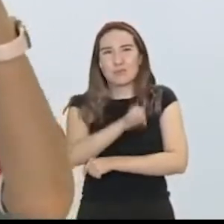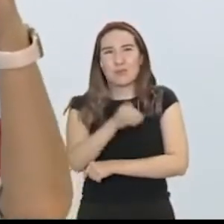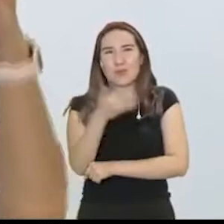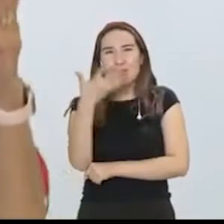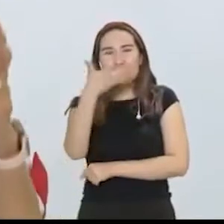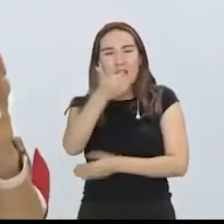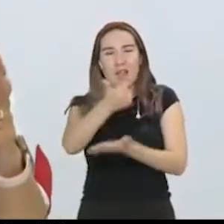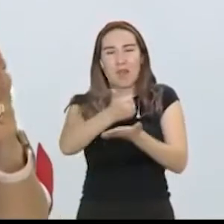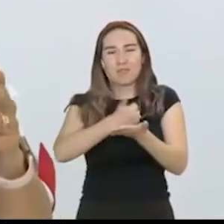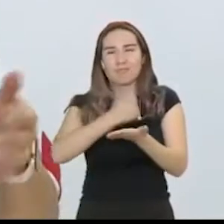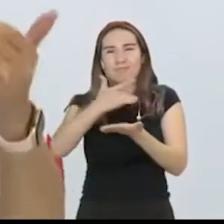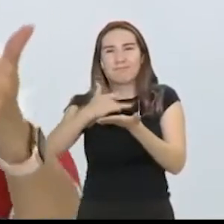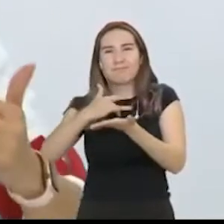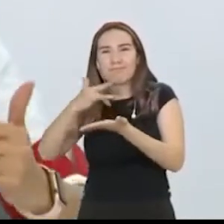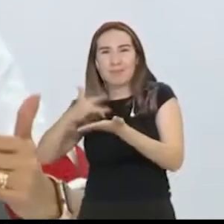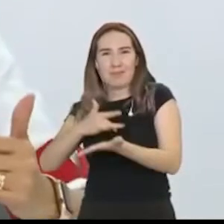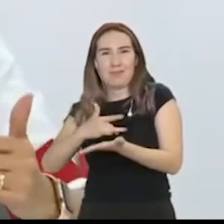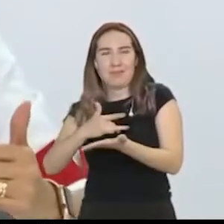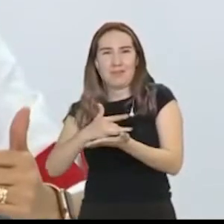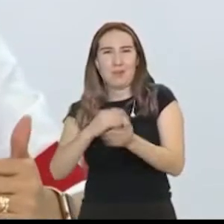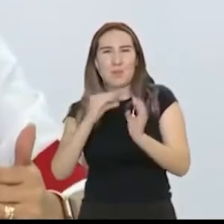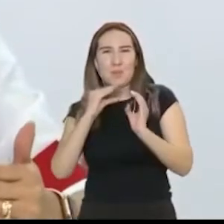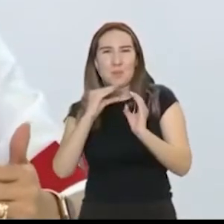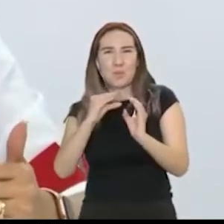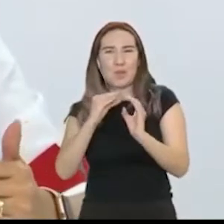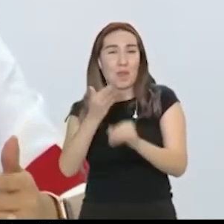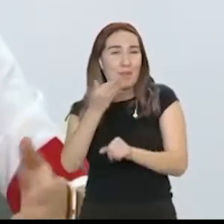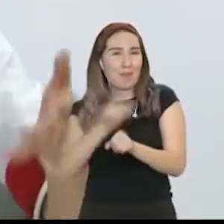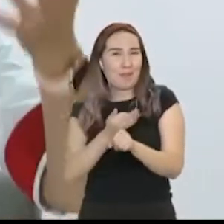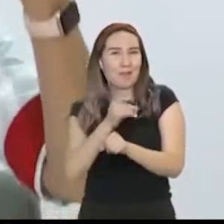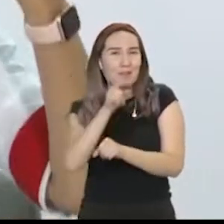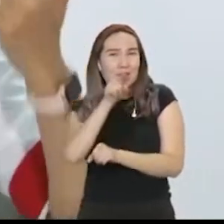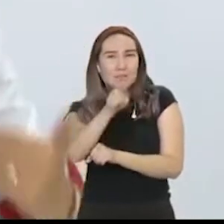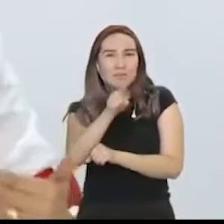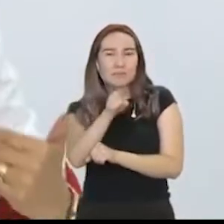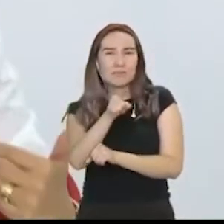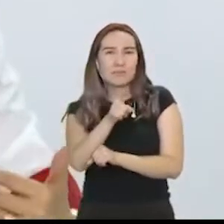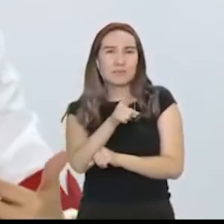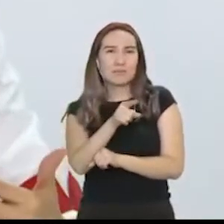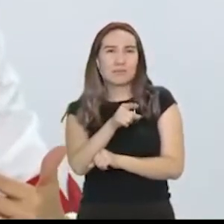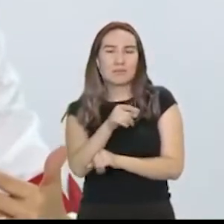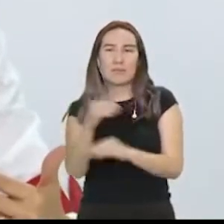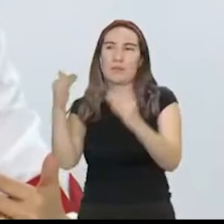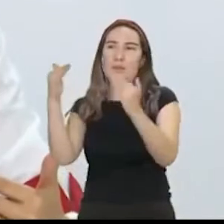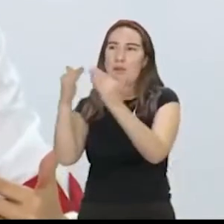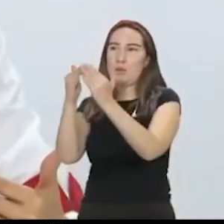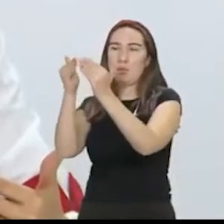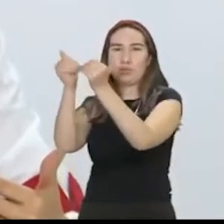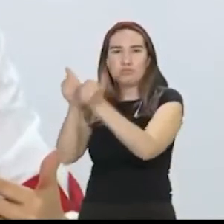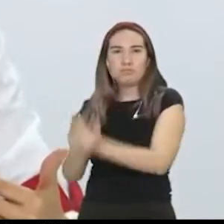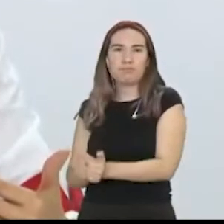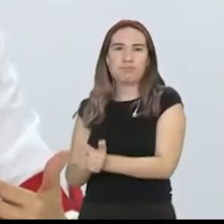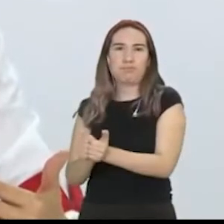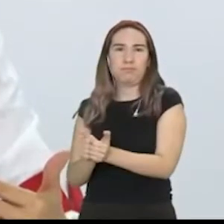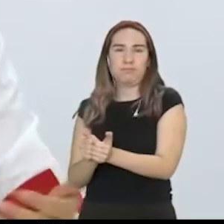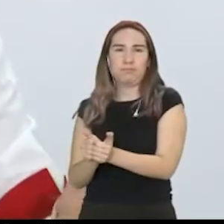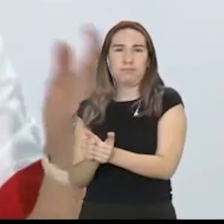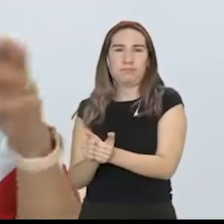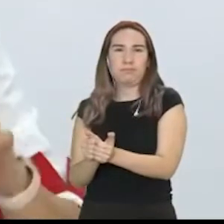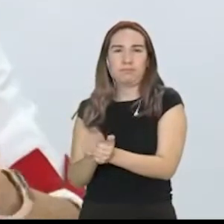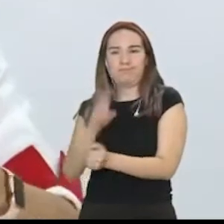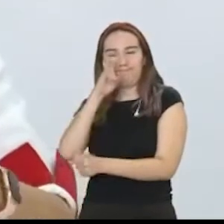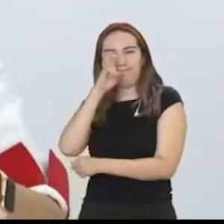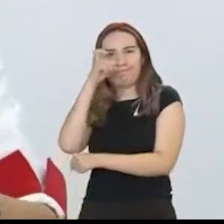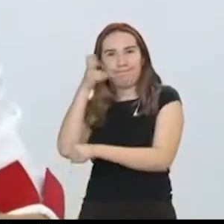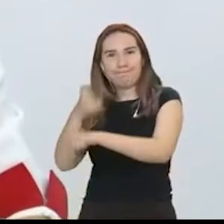normalidad, lo que va a suceder es un aislamiento domiciliario. Y